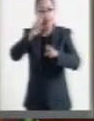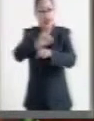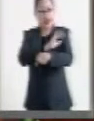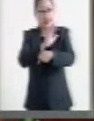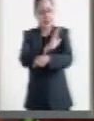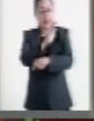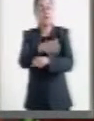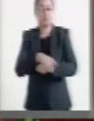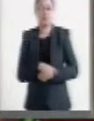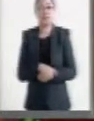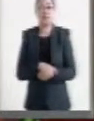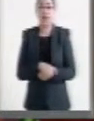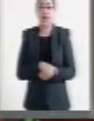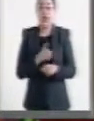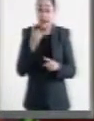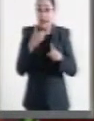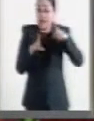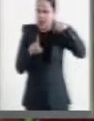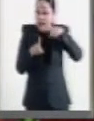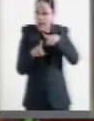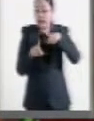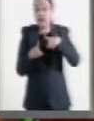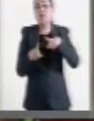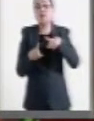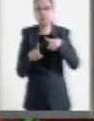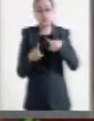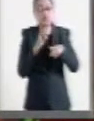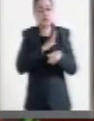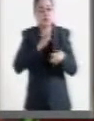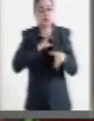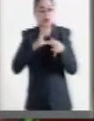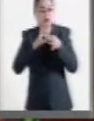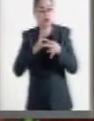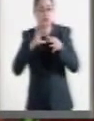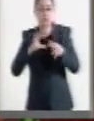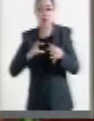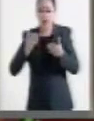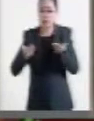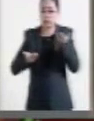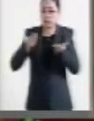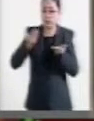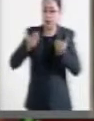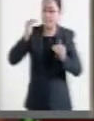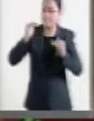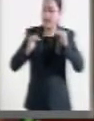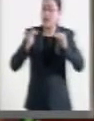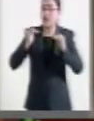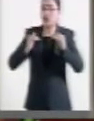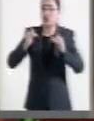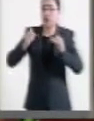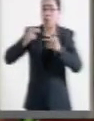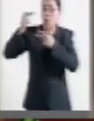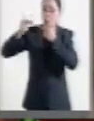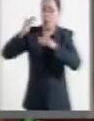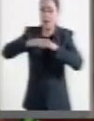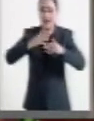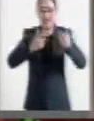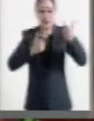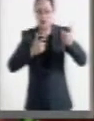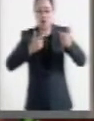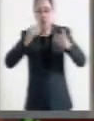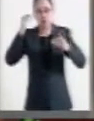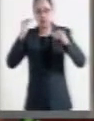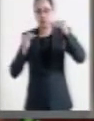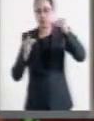cuya finalidad será desacoplar el crecimiento económico del aumento de las emisiones. Con esto vendrá una nueva era para